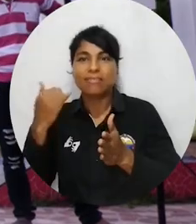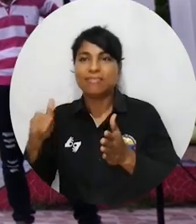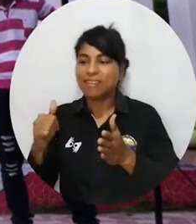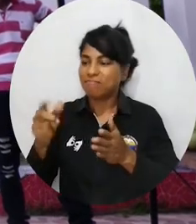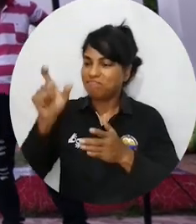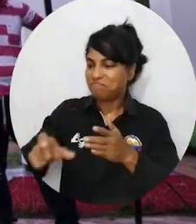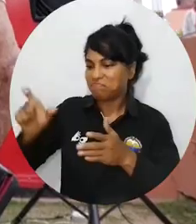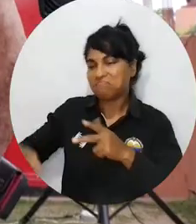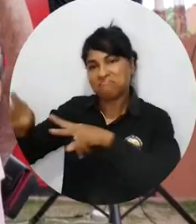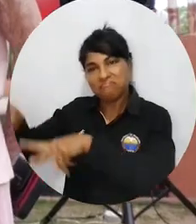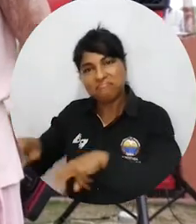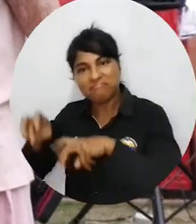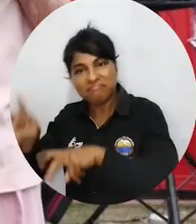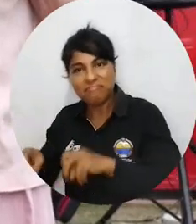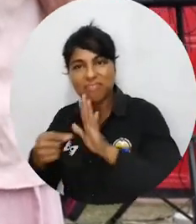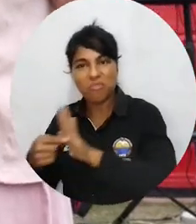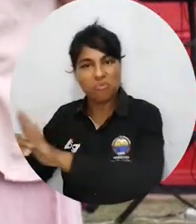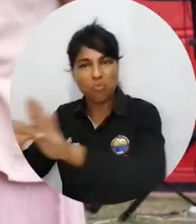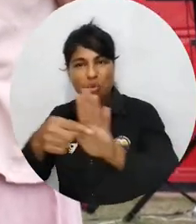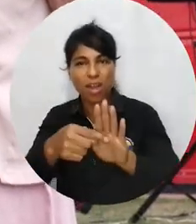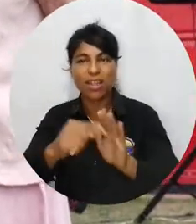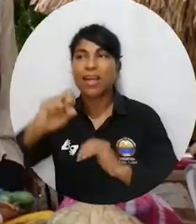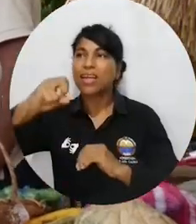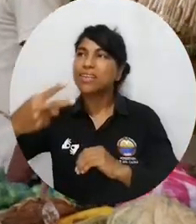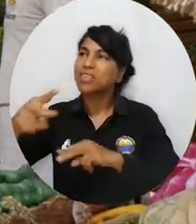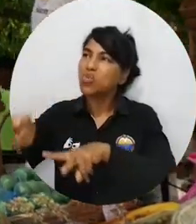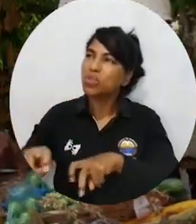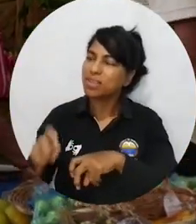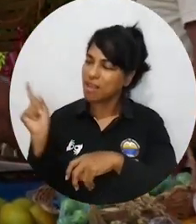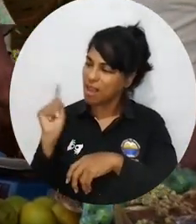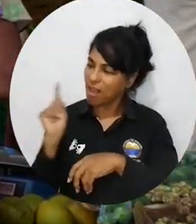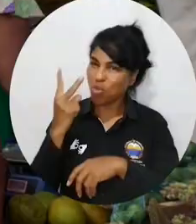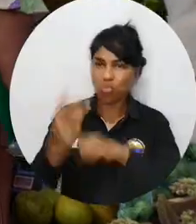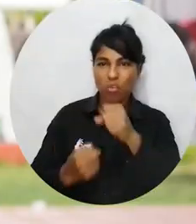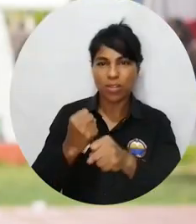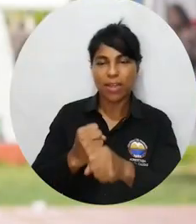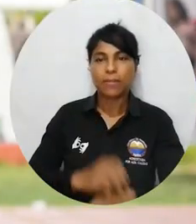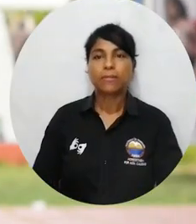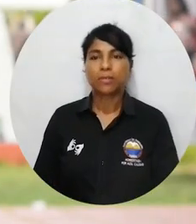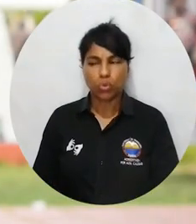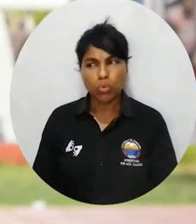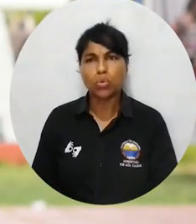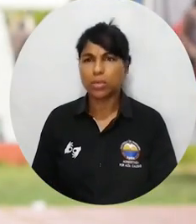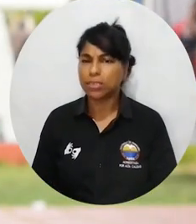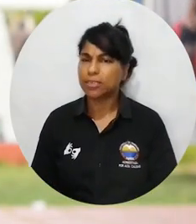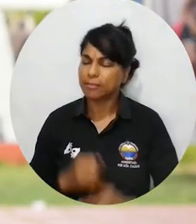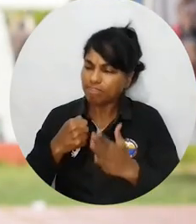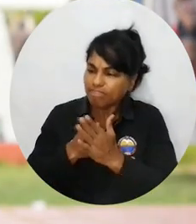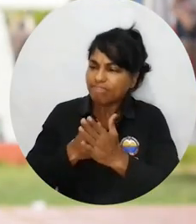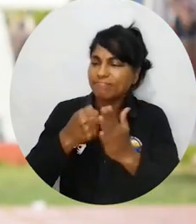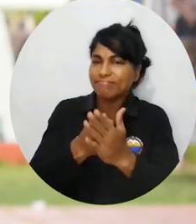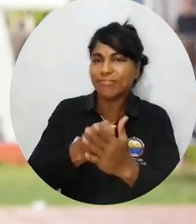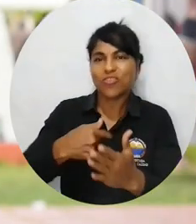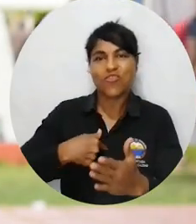digamos que los productores están presentando todo y cada uno de los productos, la segunda siembra que han hecho durante este par de años. Ha sido un reto bastante grande, pero